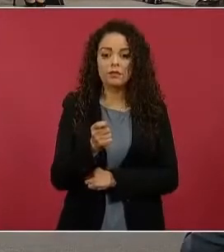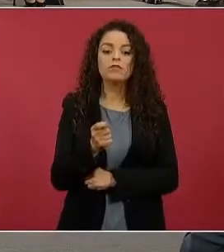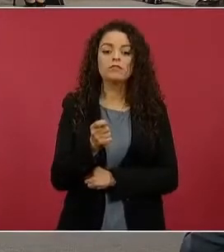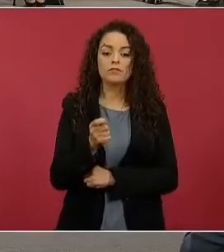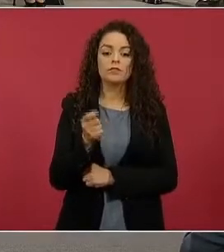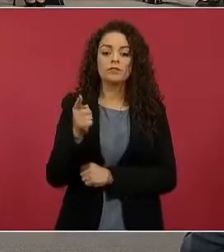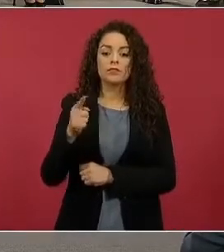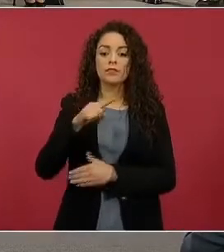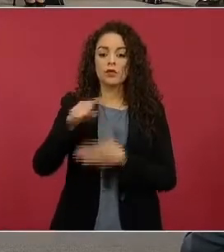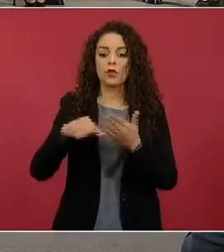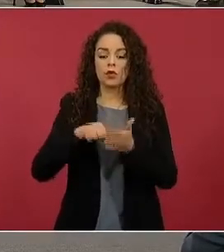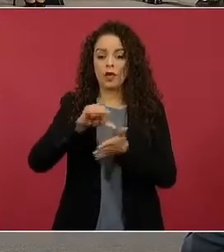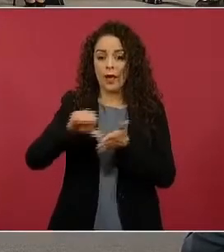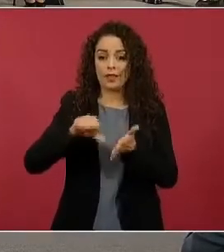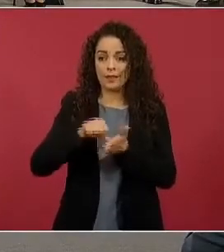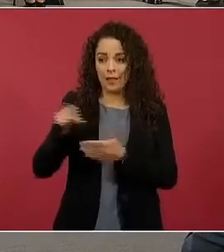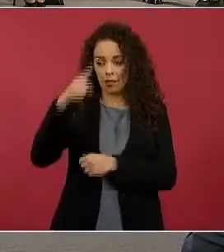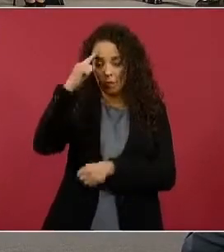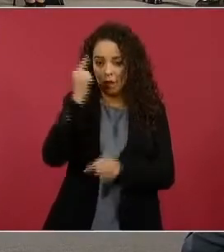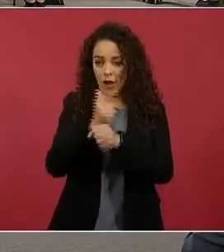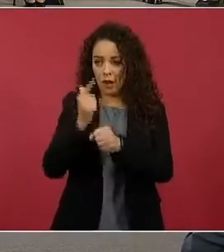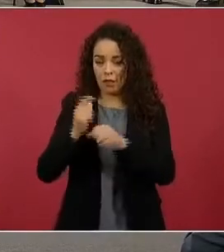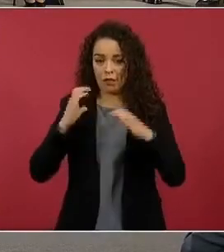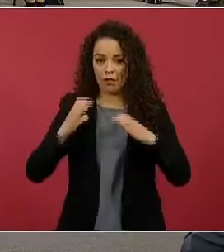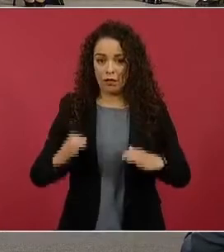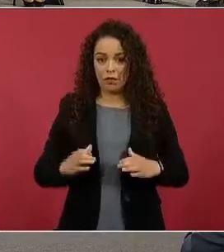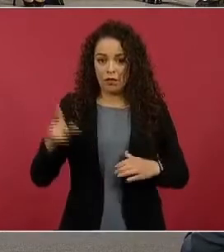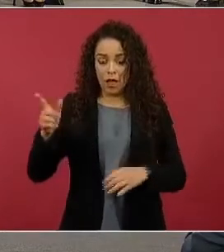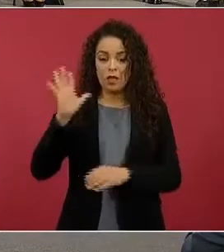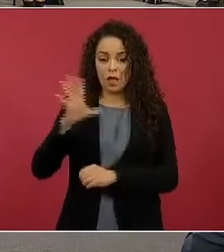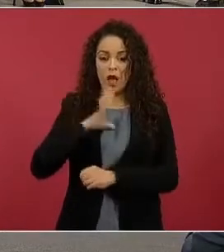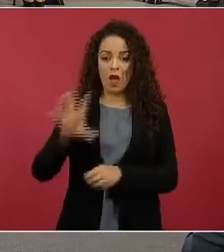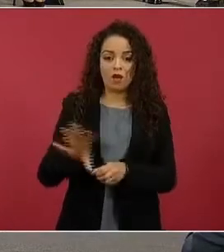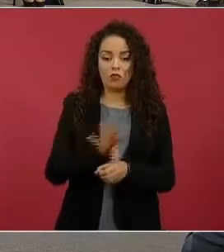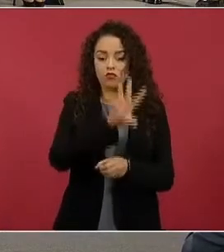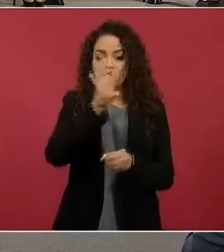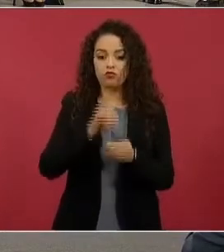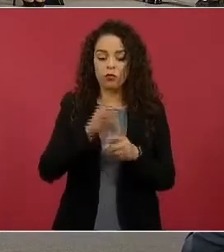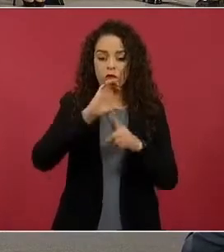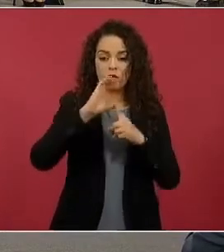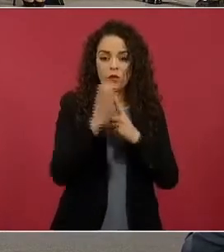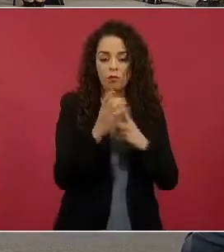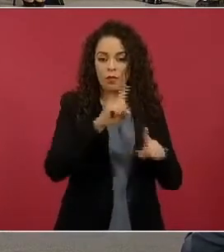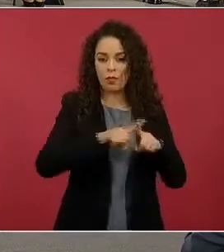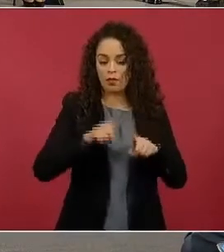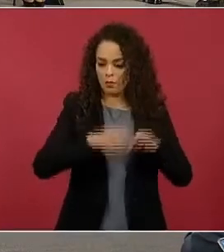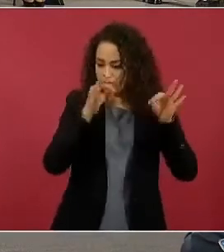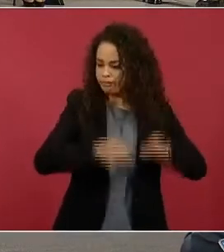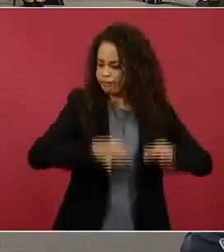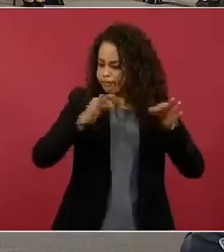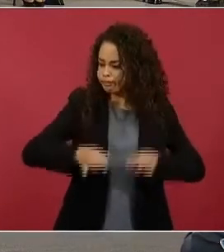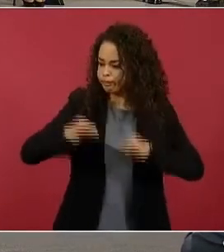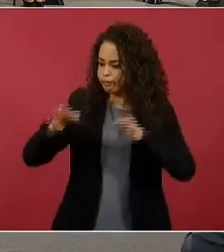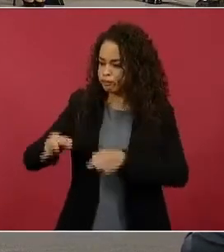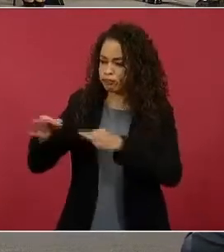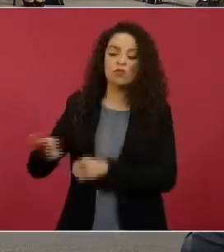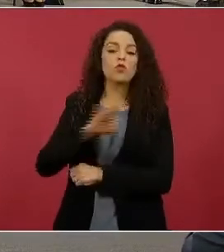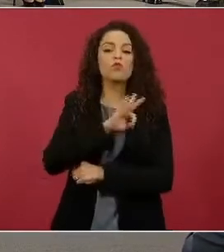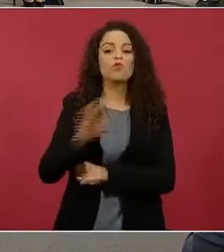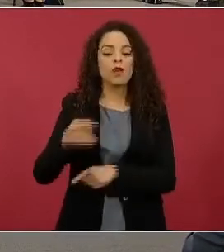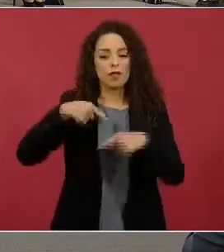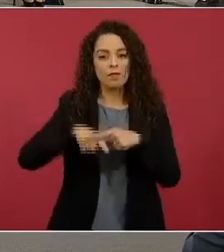Centro de Identificación Humana de San Luis Potosí, que ya tiene todas las condiciones óptimas para trabajar con los mejores